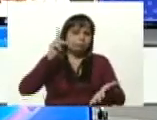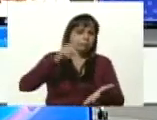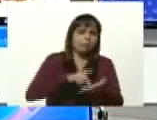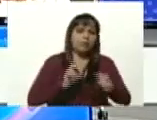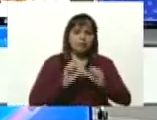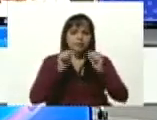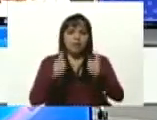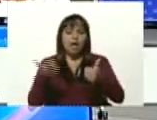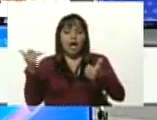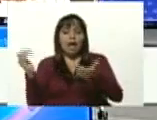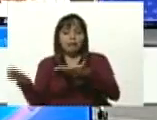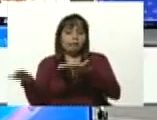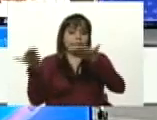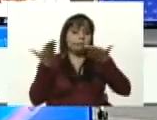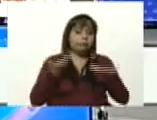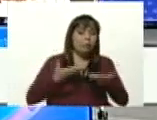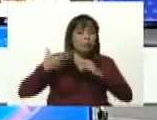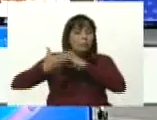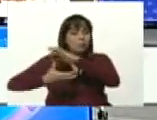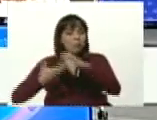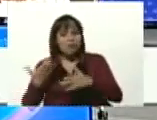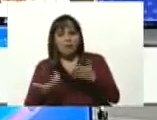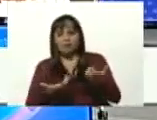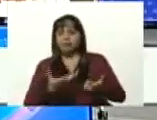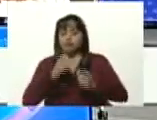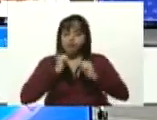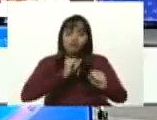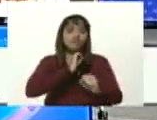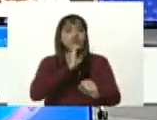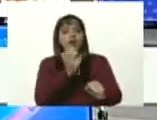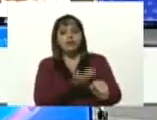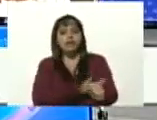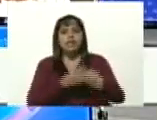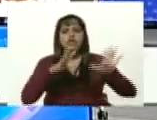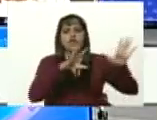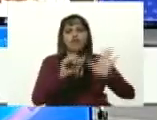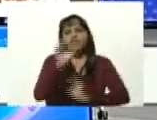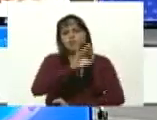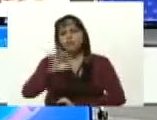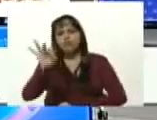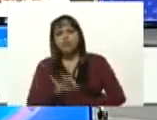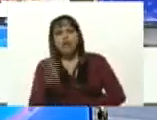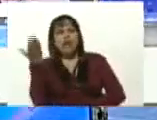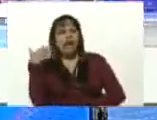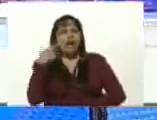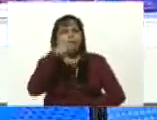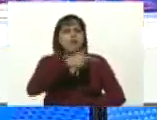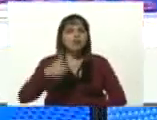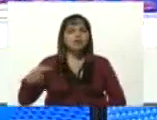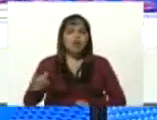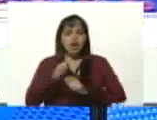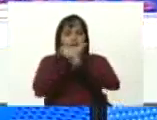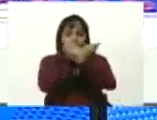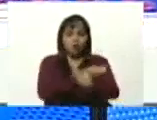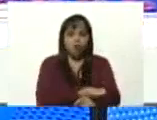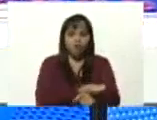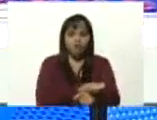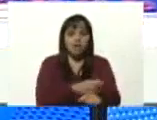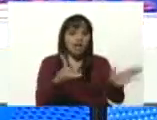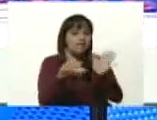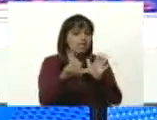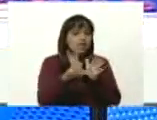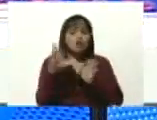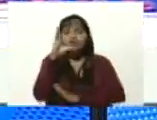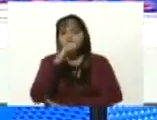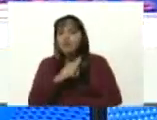había heredado un problema gravísimo, que el 90% de las personas que se graduaban de bachilleres no